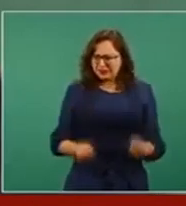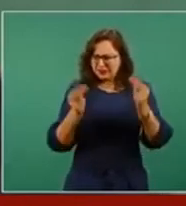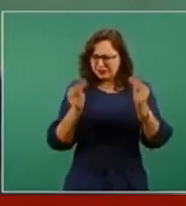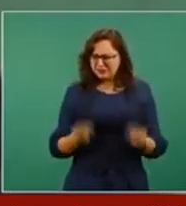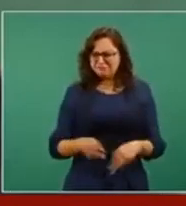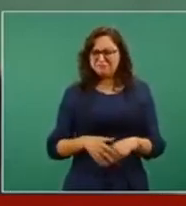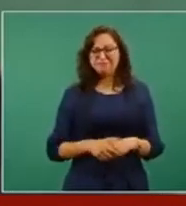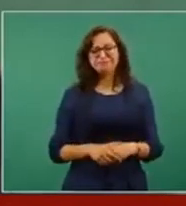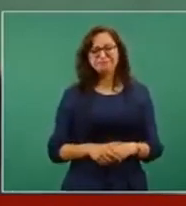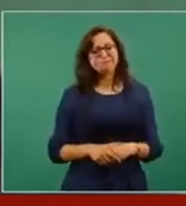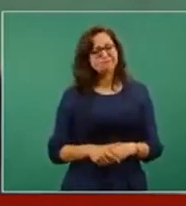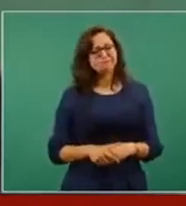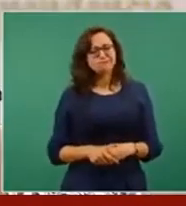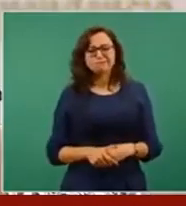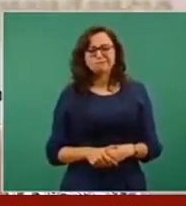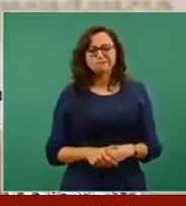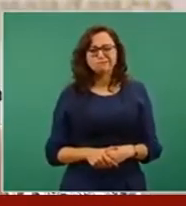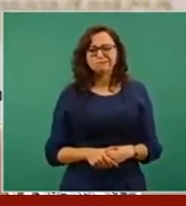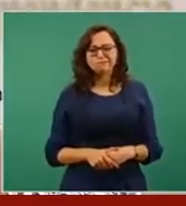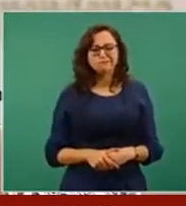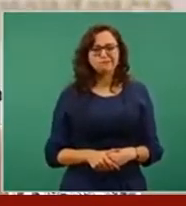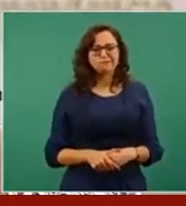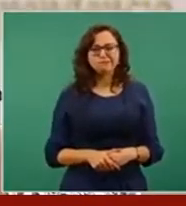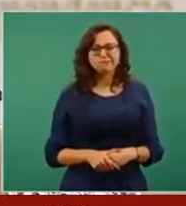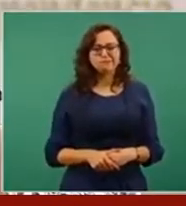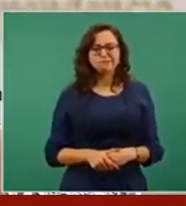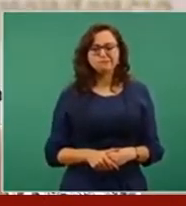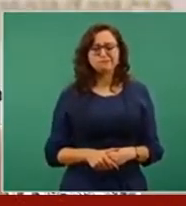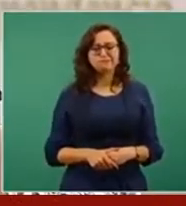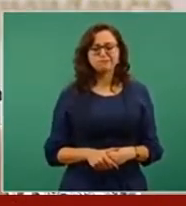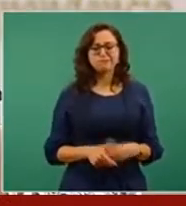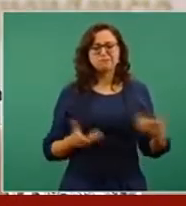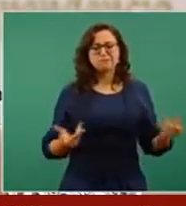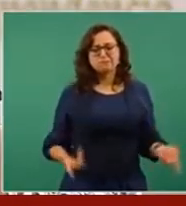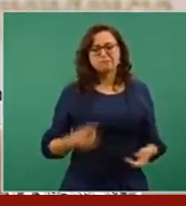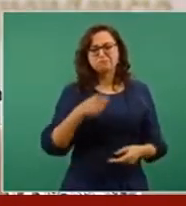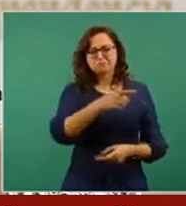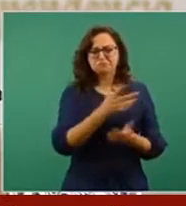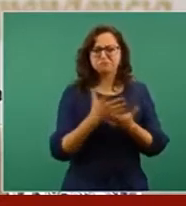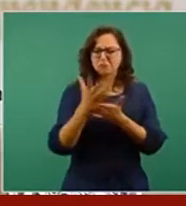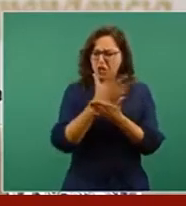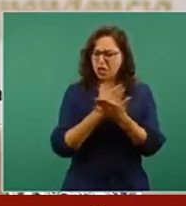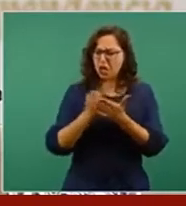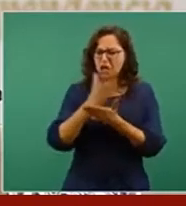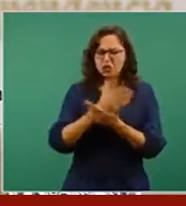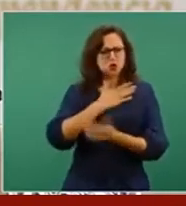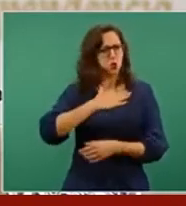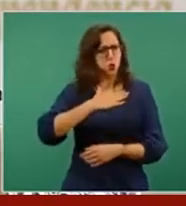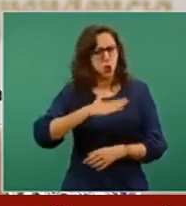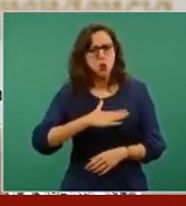no se trata de una ganancia de razonable,